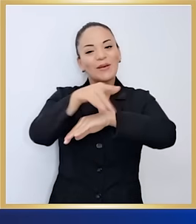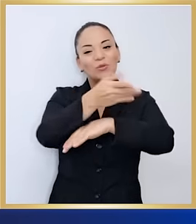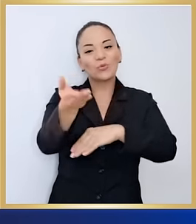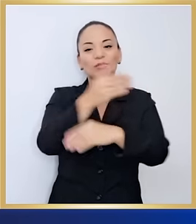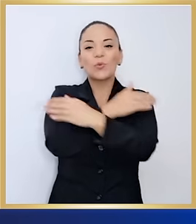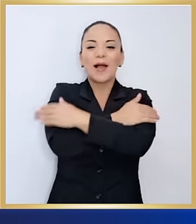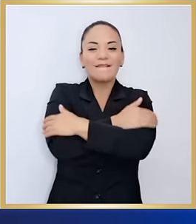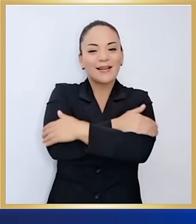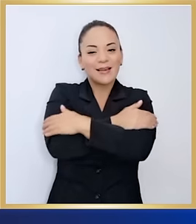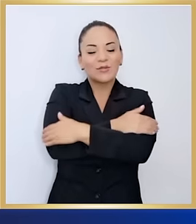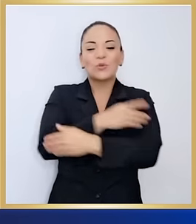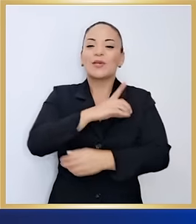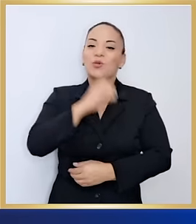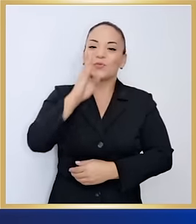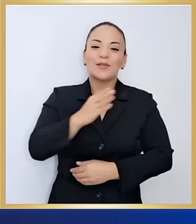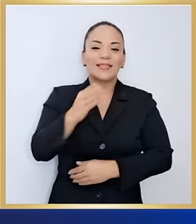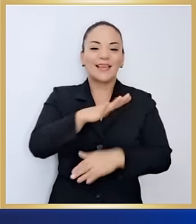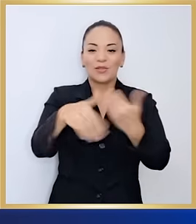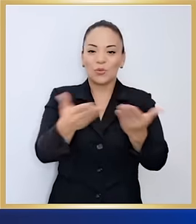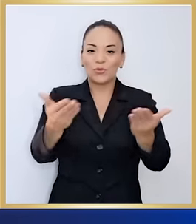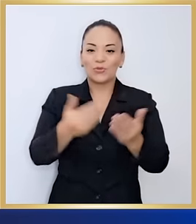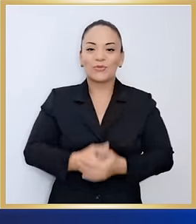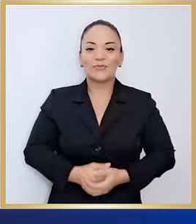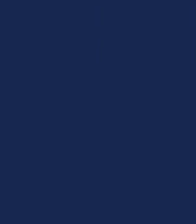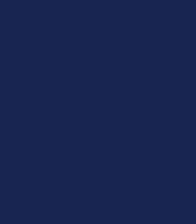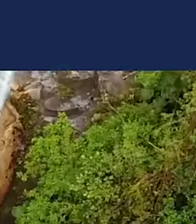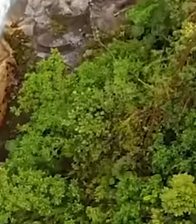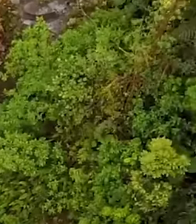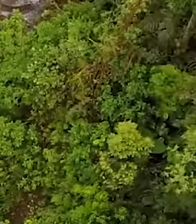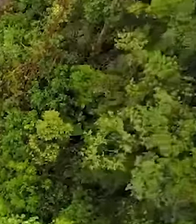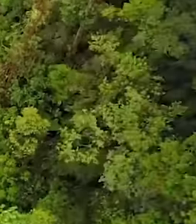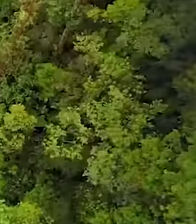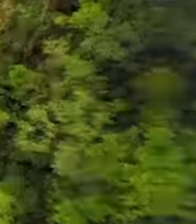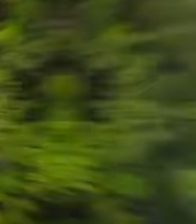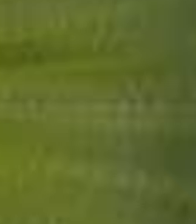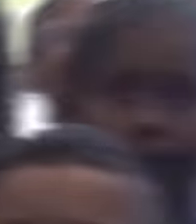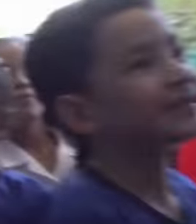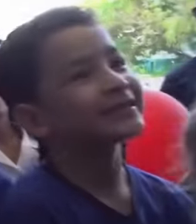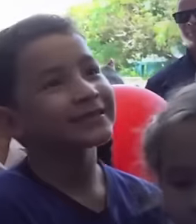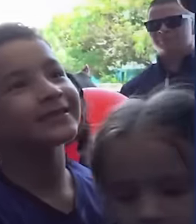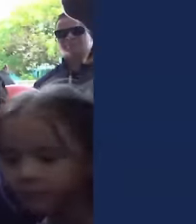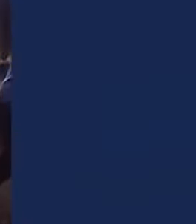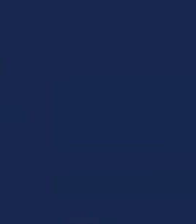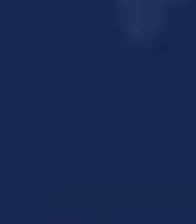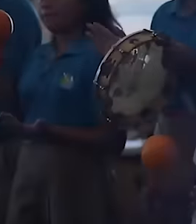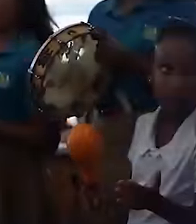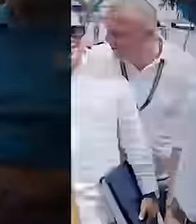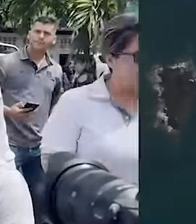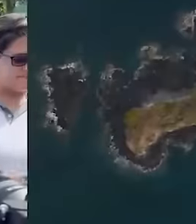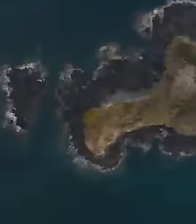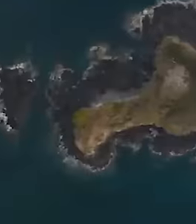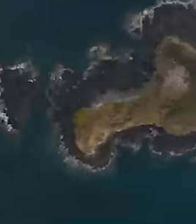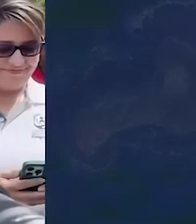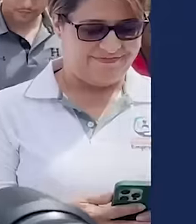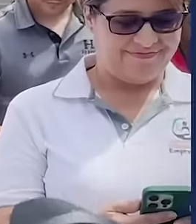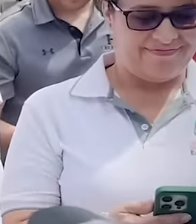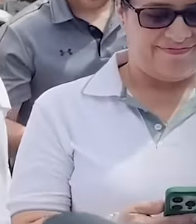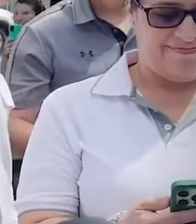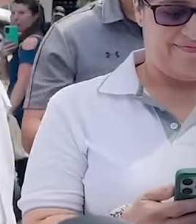les mando un abrazo y que Dios nos bendiga a todos. La palabra empeñada es la palabra cumplida.